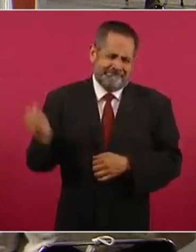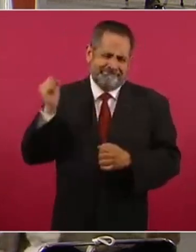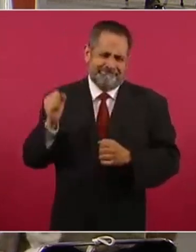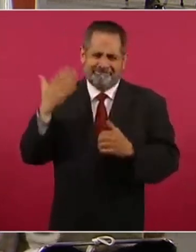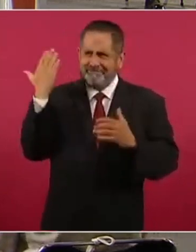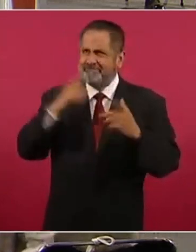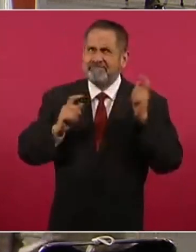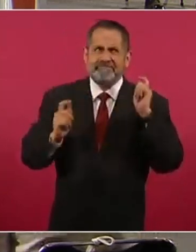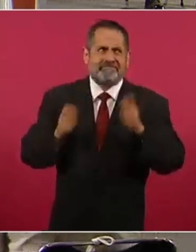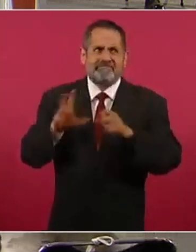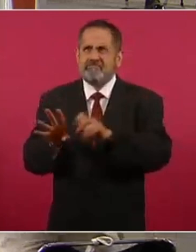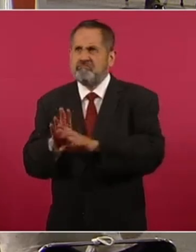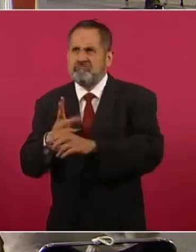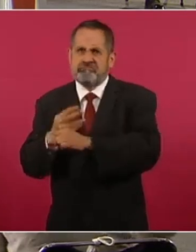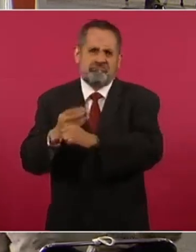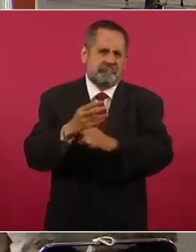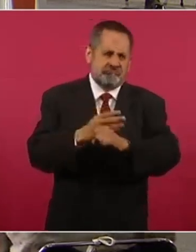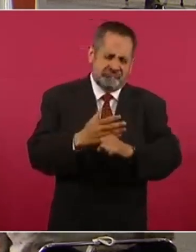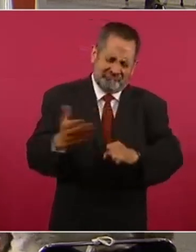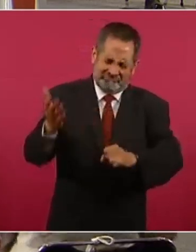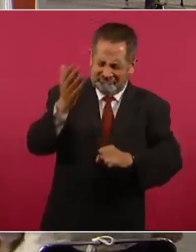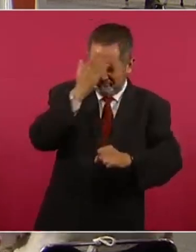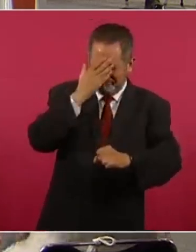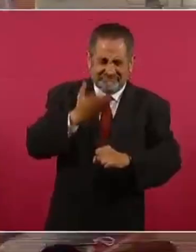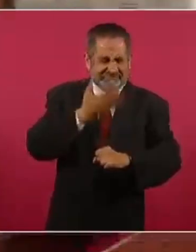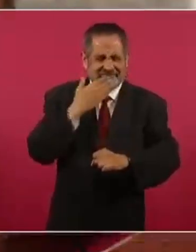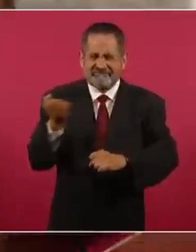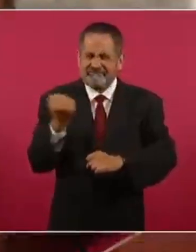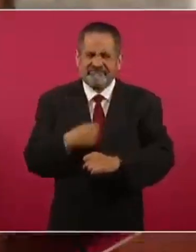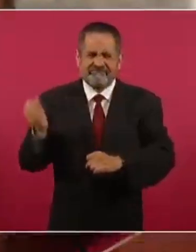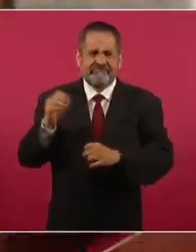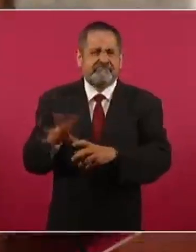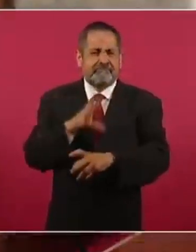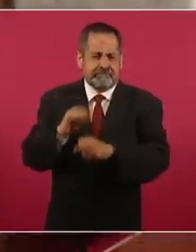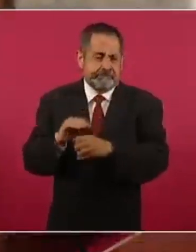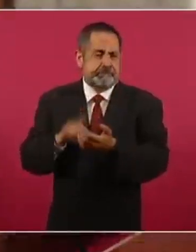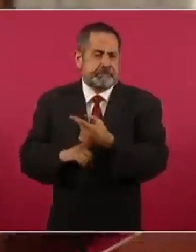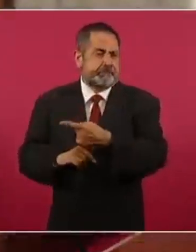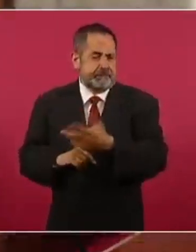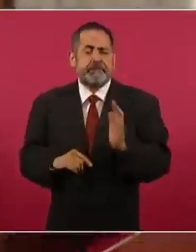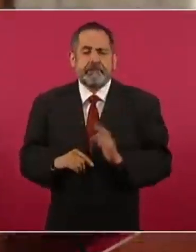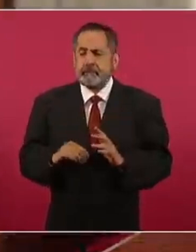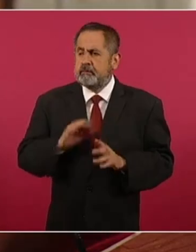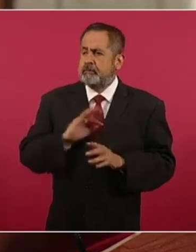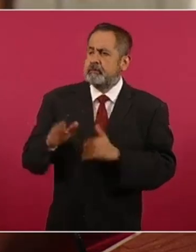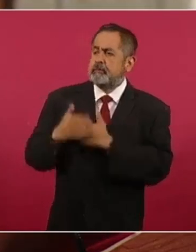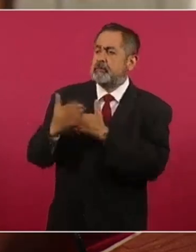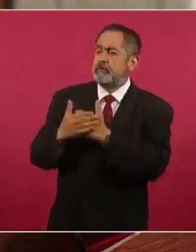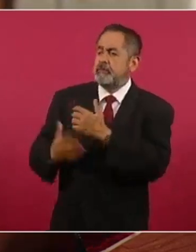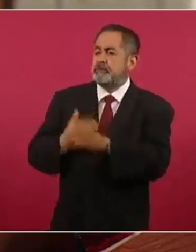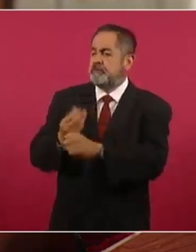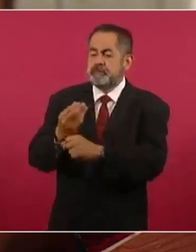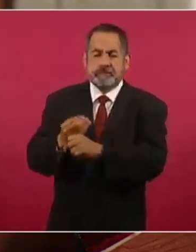de la Comisión Federal de Electricidad en estos casos y se va a restablecer el servicio